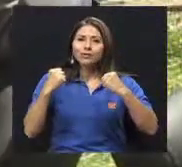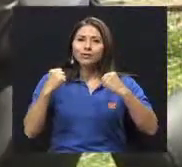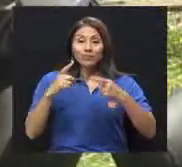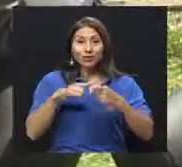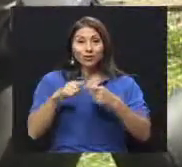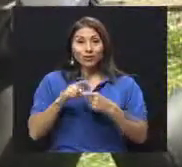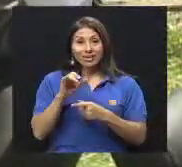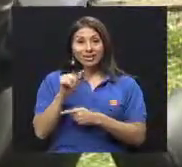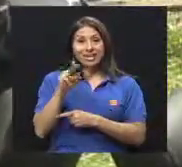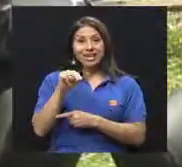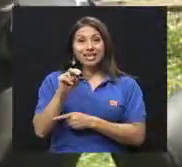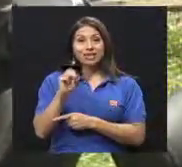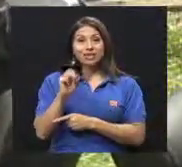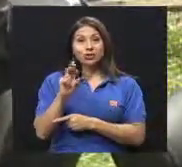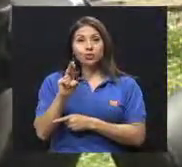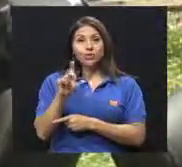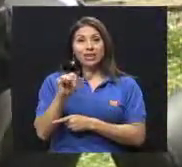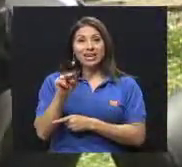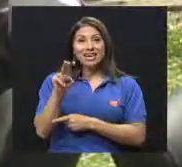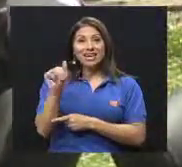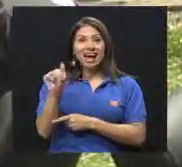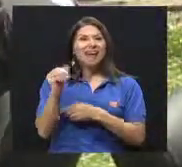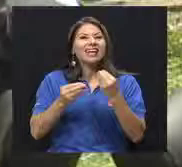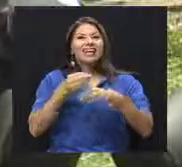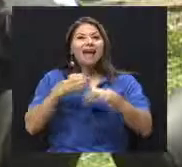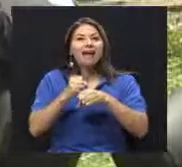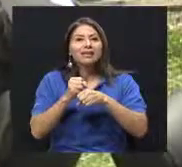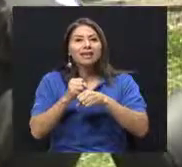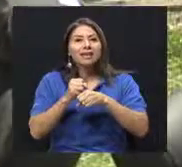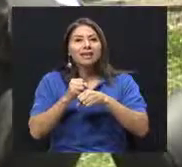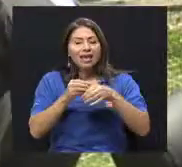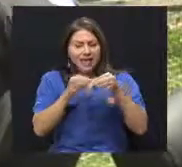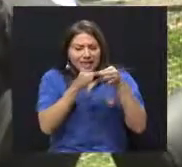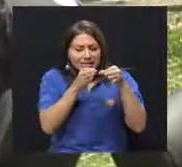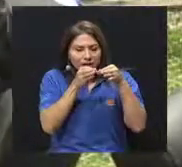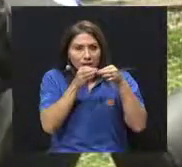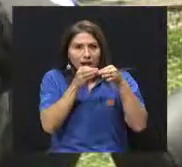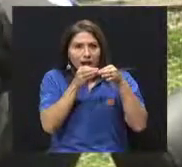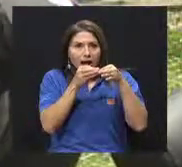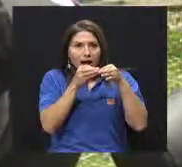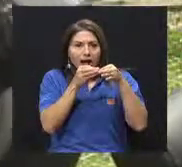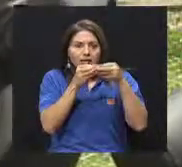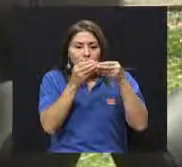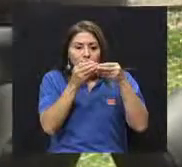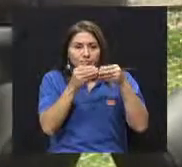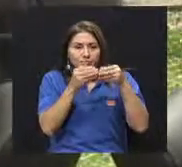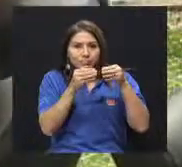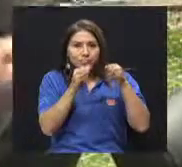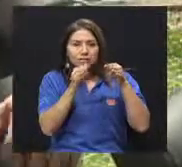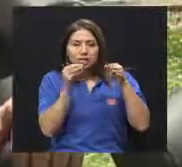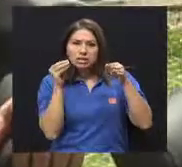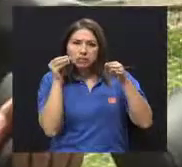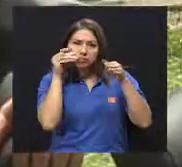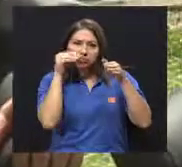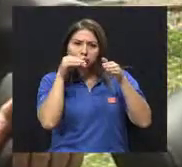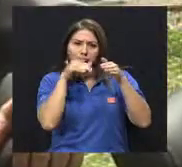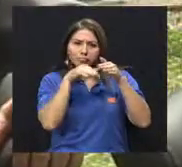puerta y la deja abierta mientras la hay, para que pase dependiendo de la cantidad de azúcar que haya.